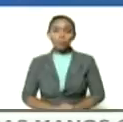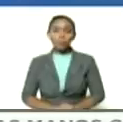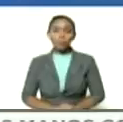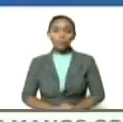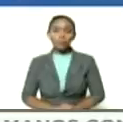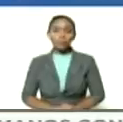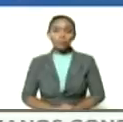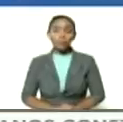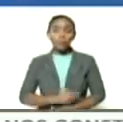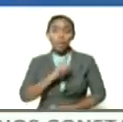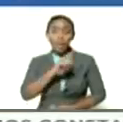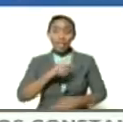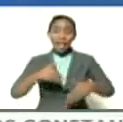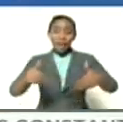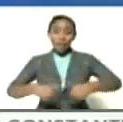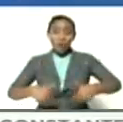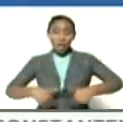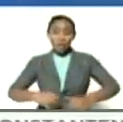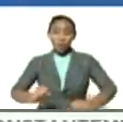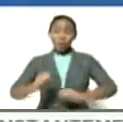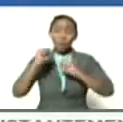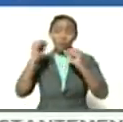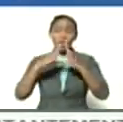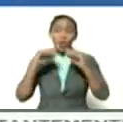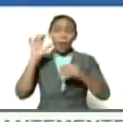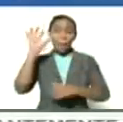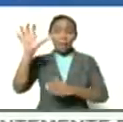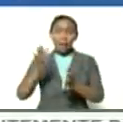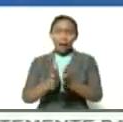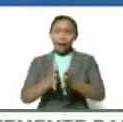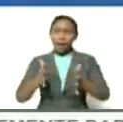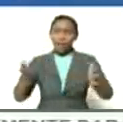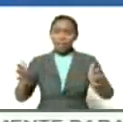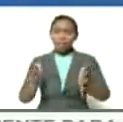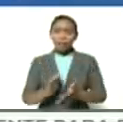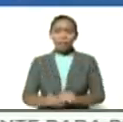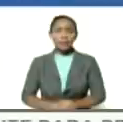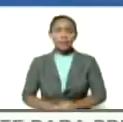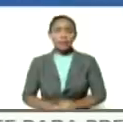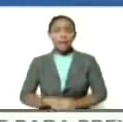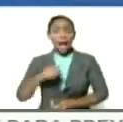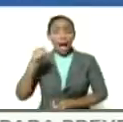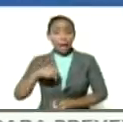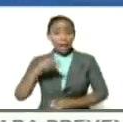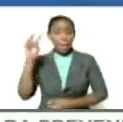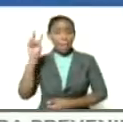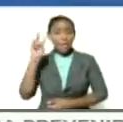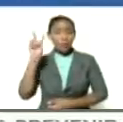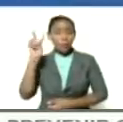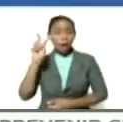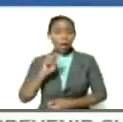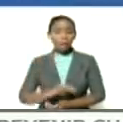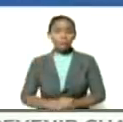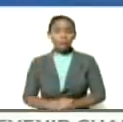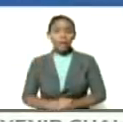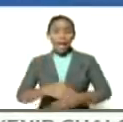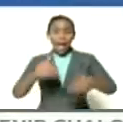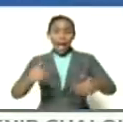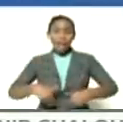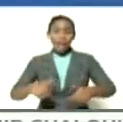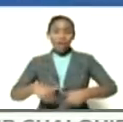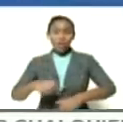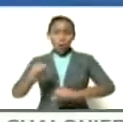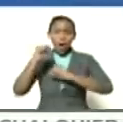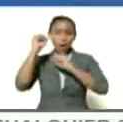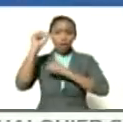fue un esfuerzo heroico en toda la patria grande y aquí en Venezuela fue un esfuerzo heroico